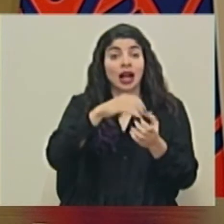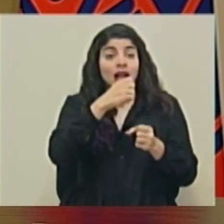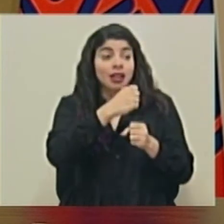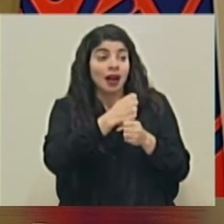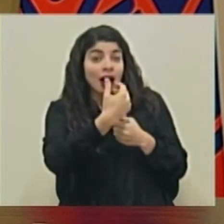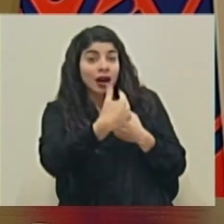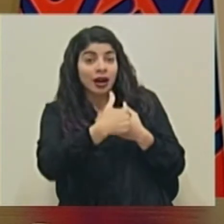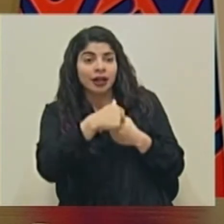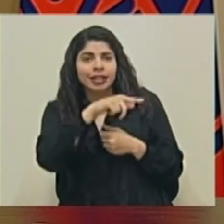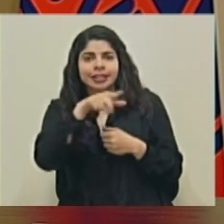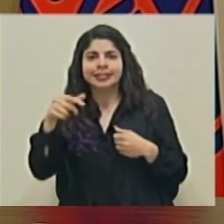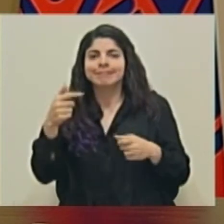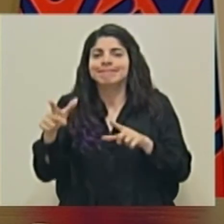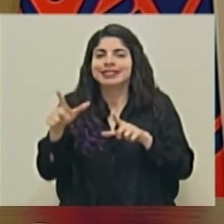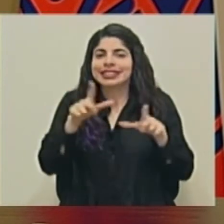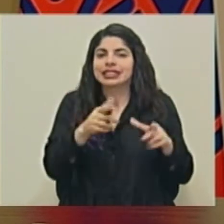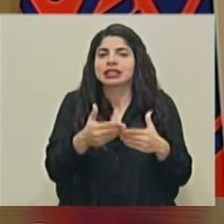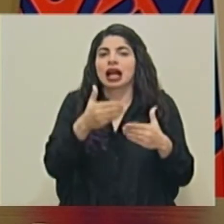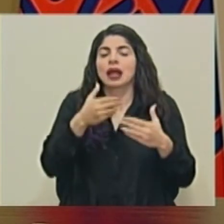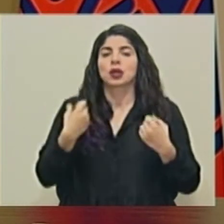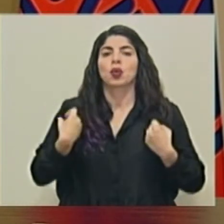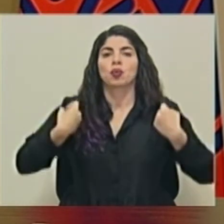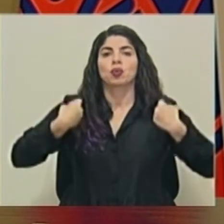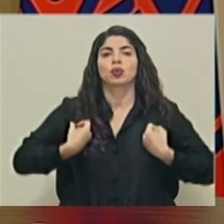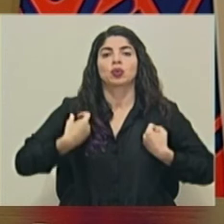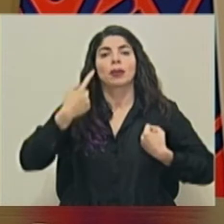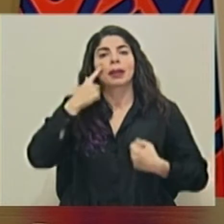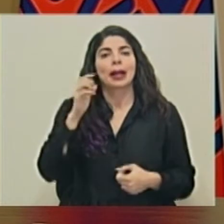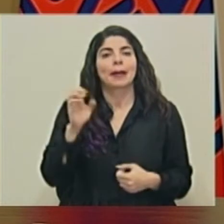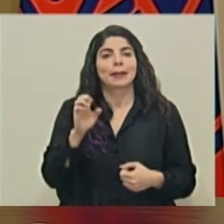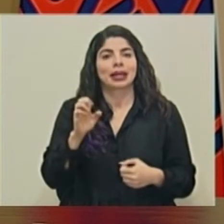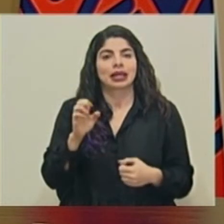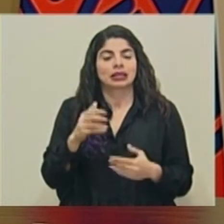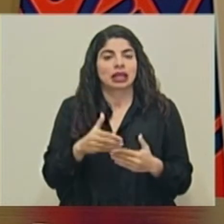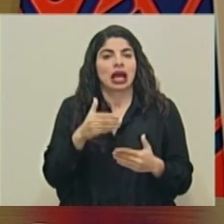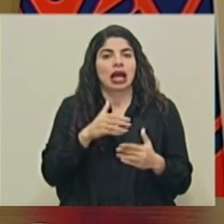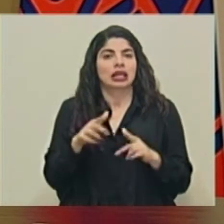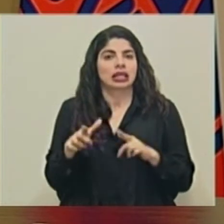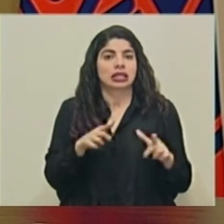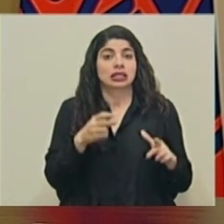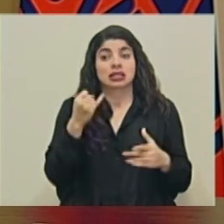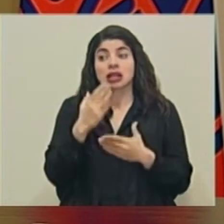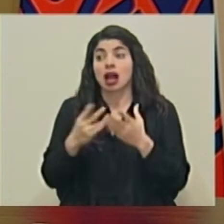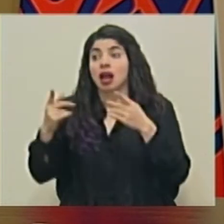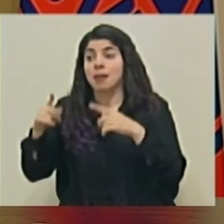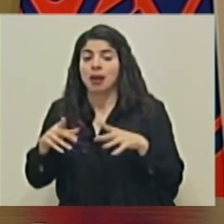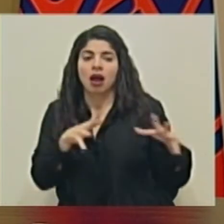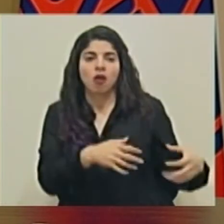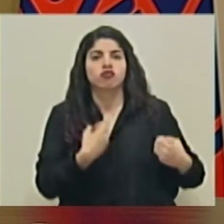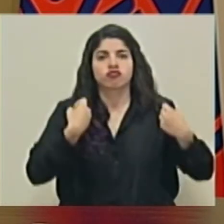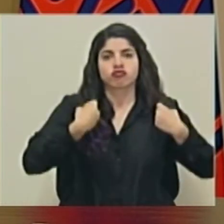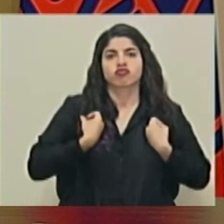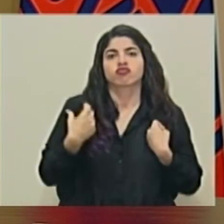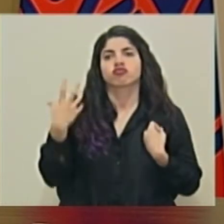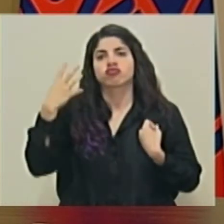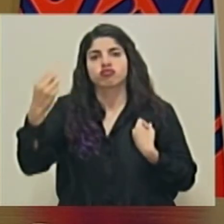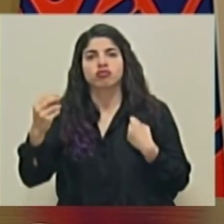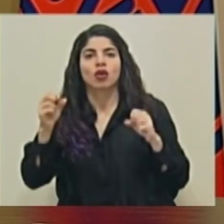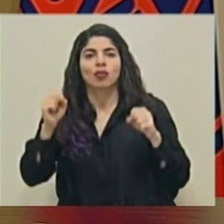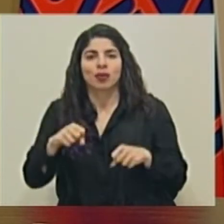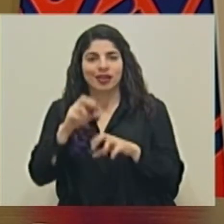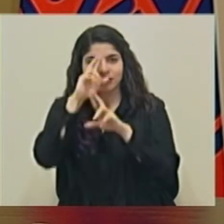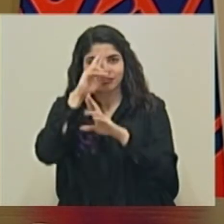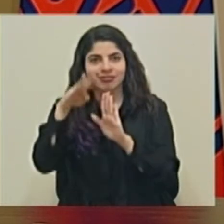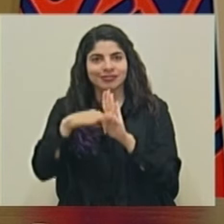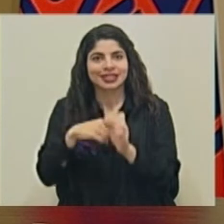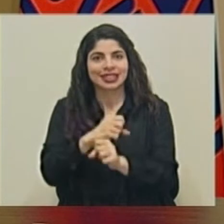tengamos nuestra mochila de emergencia preparada para poder evacuar y cumplir todas esas medidas de seguridad. Instamos